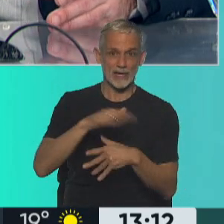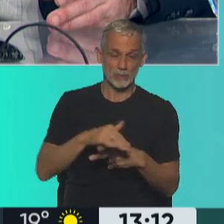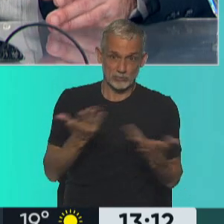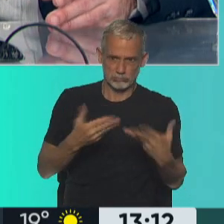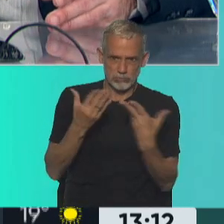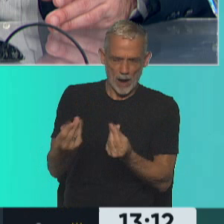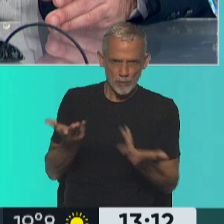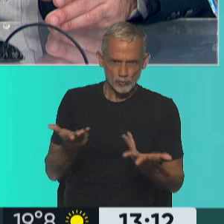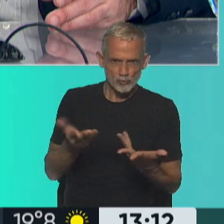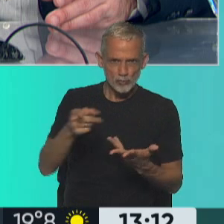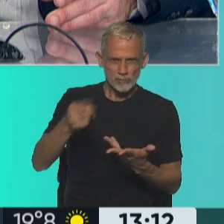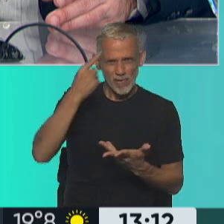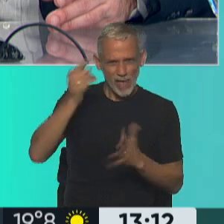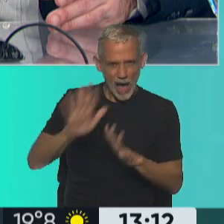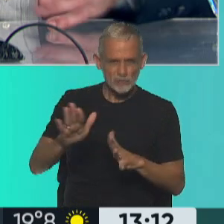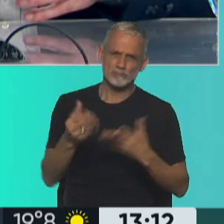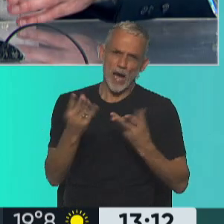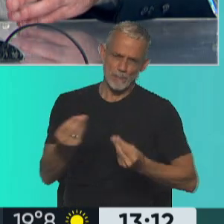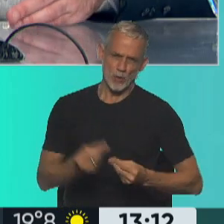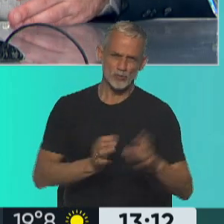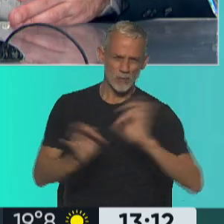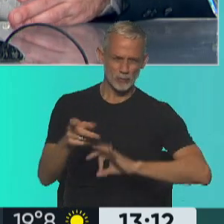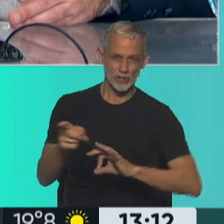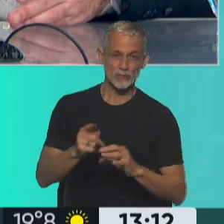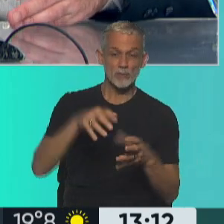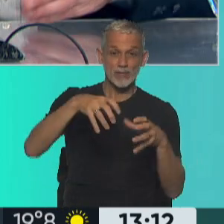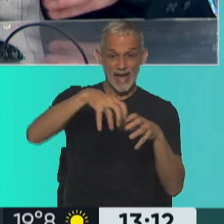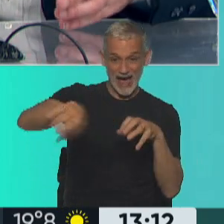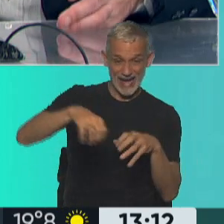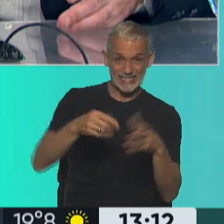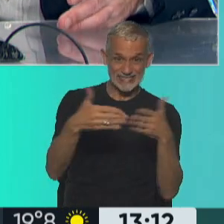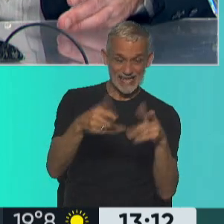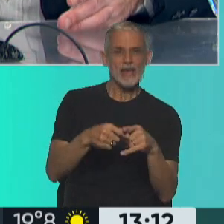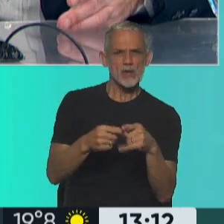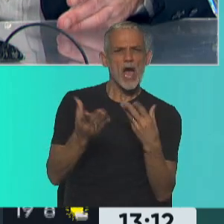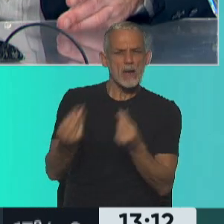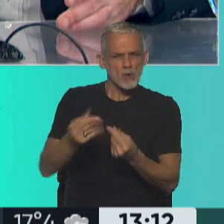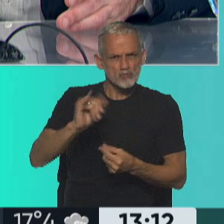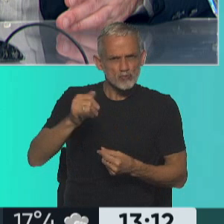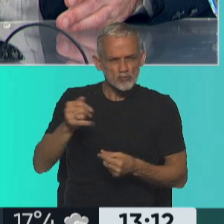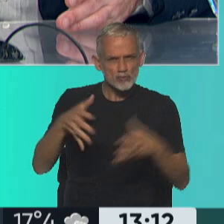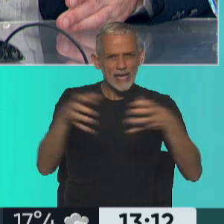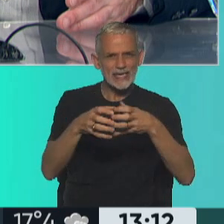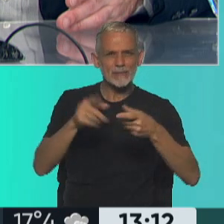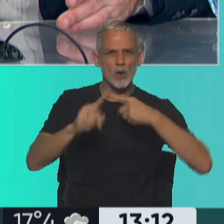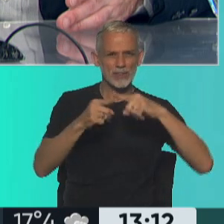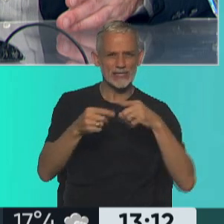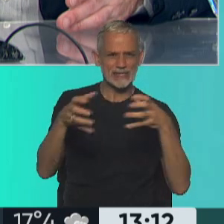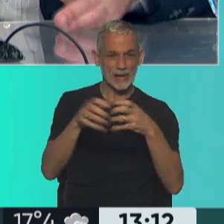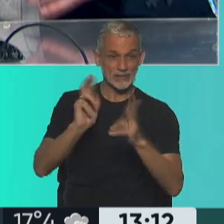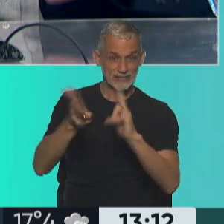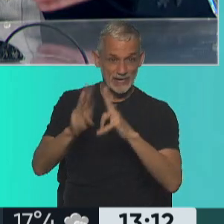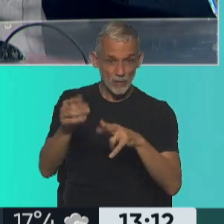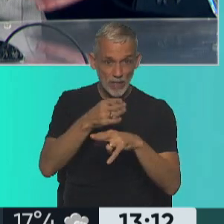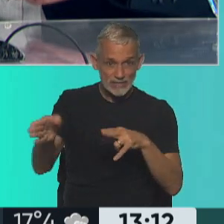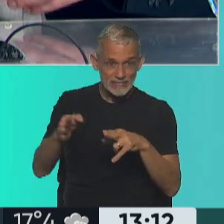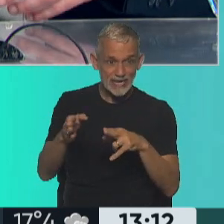estas iniciativas. Desde la agencia se ha hecho el acompañamiento con todo nuestro equipo de intérpretes en lengua de señas